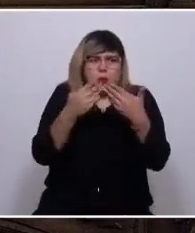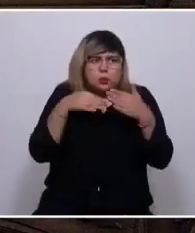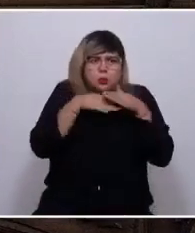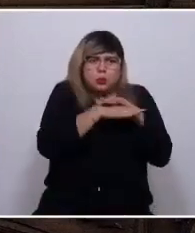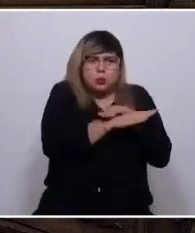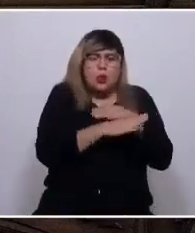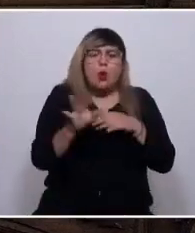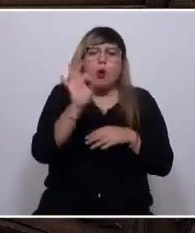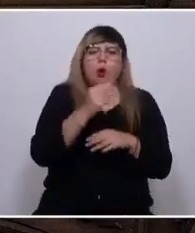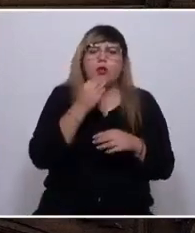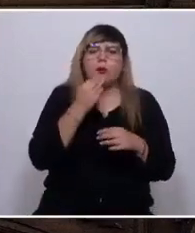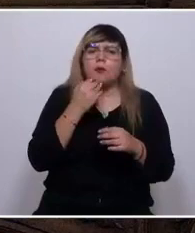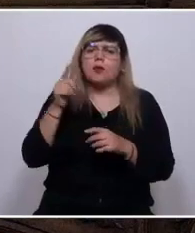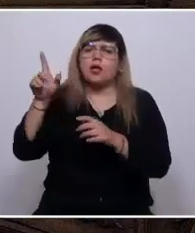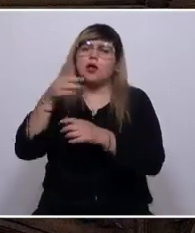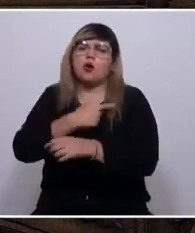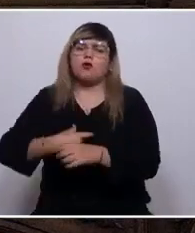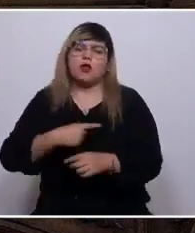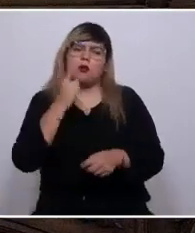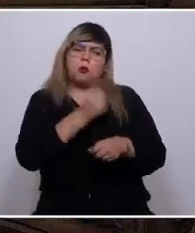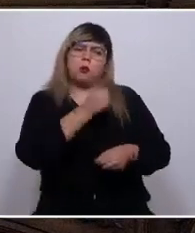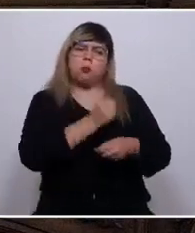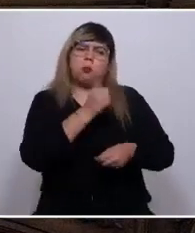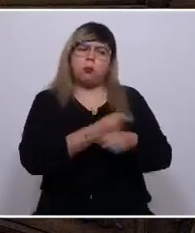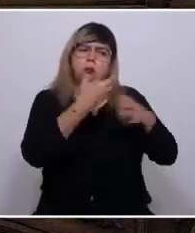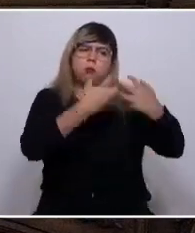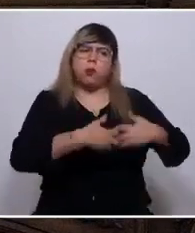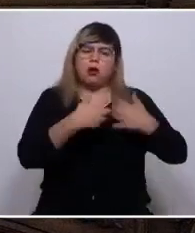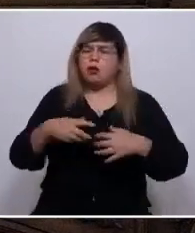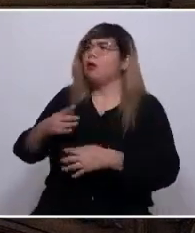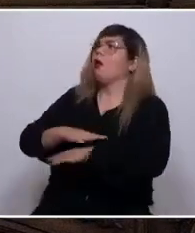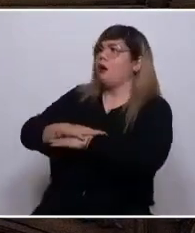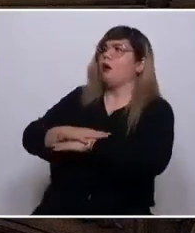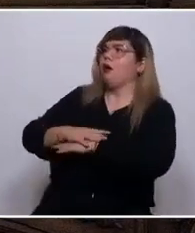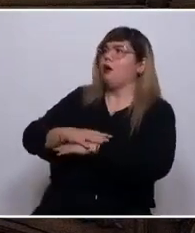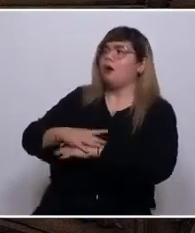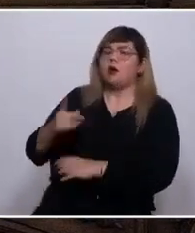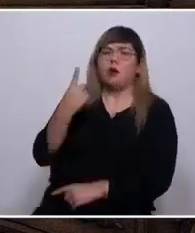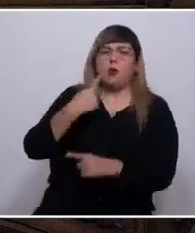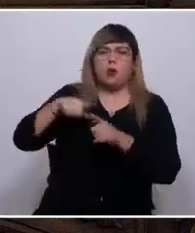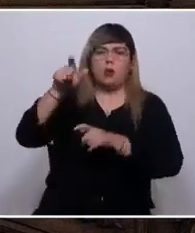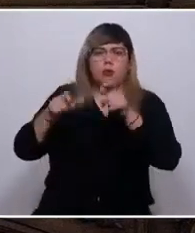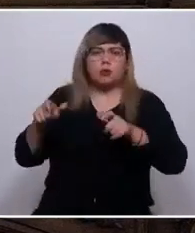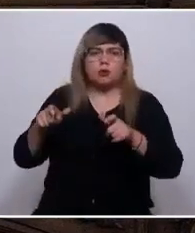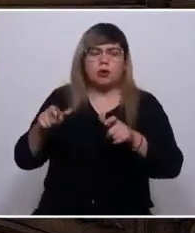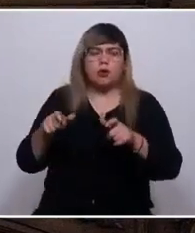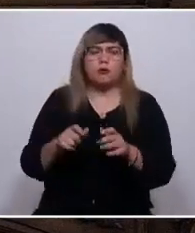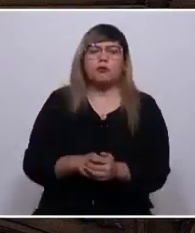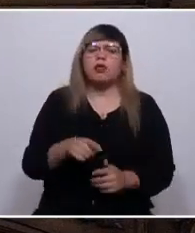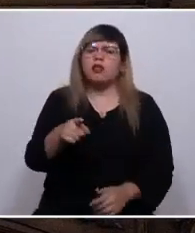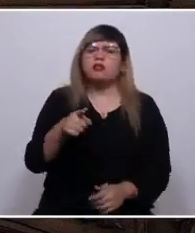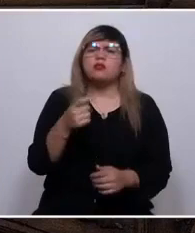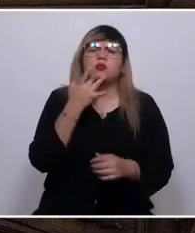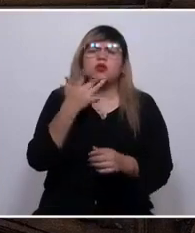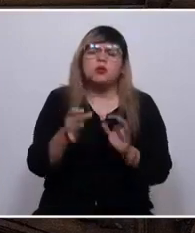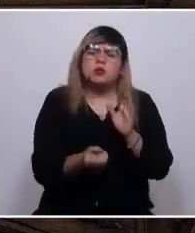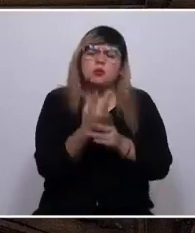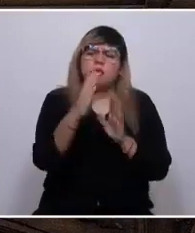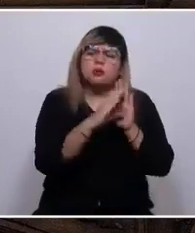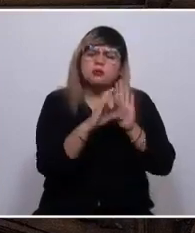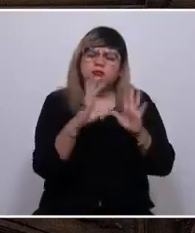ha tratado como máquinas que debemos obedecer un programa creado e insertado por otros? ¿Y qué tendrá que ver esto con la nueva constitución?